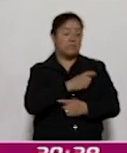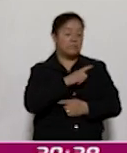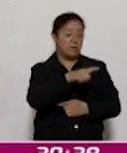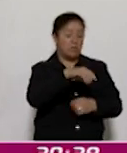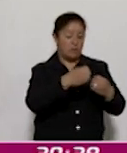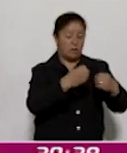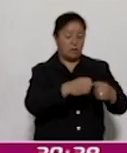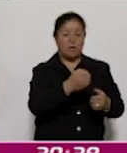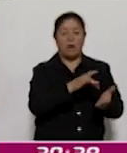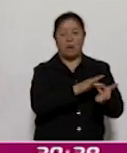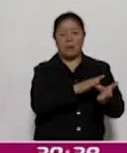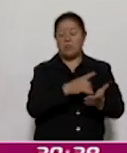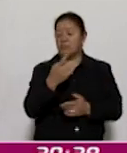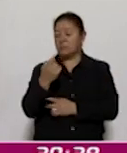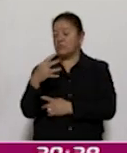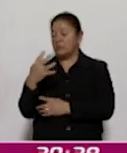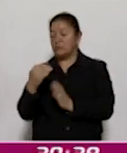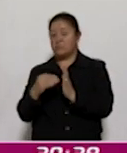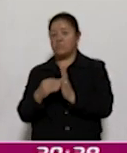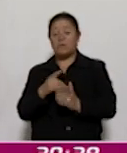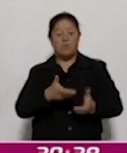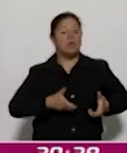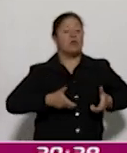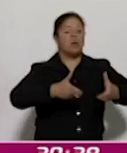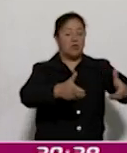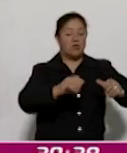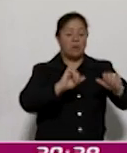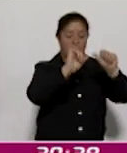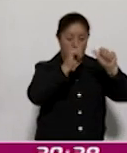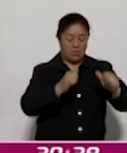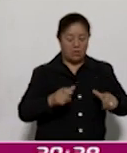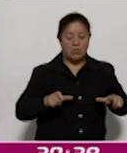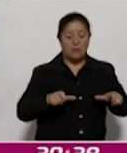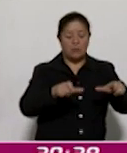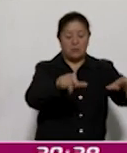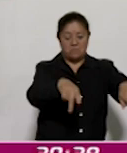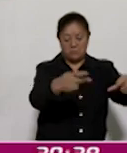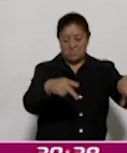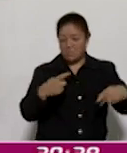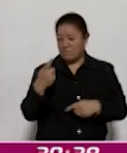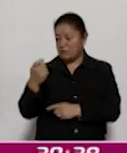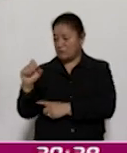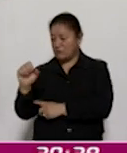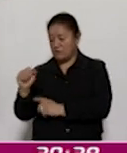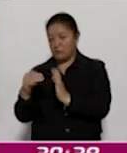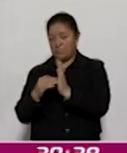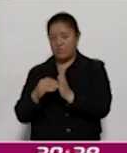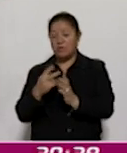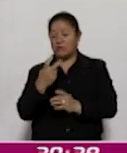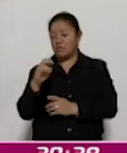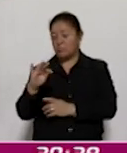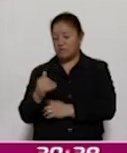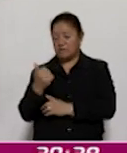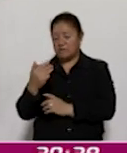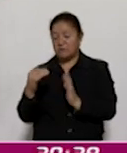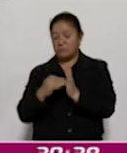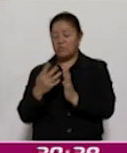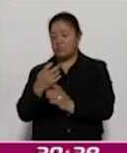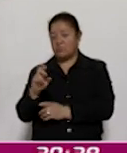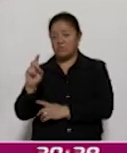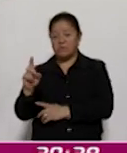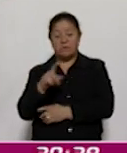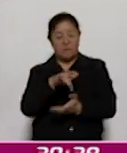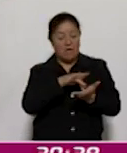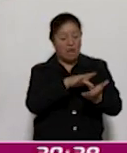114.000. En corredores artesanales, 660.000. Apoyos económicos, 246.430.